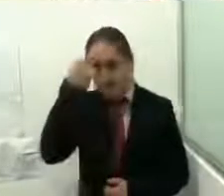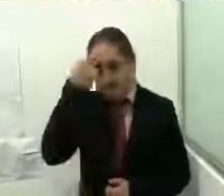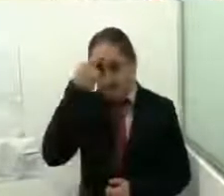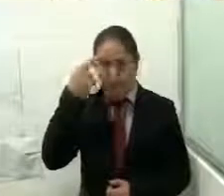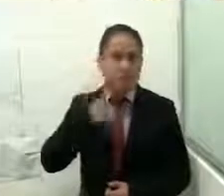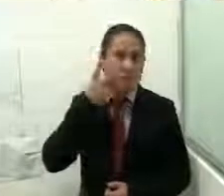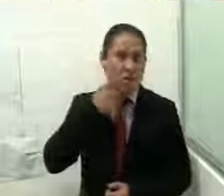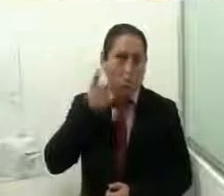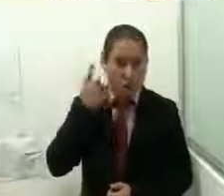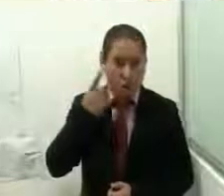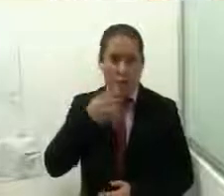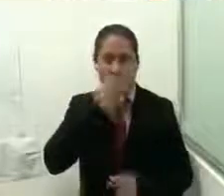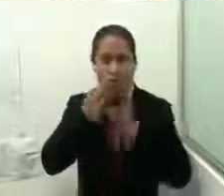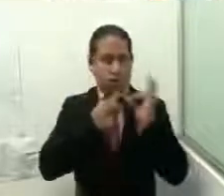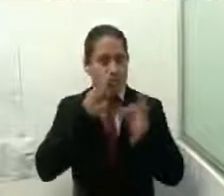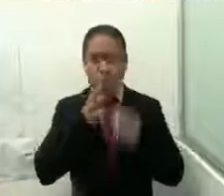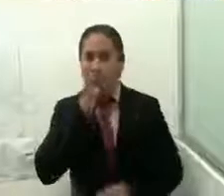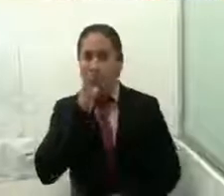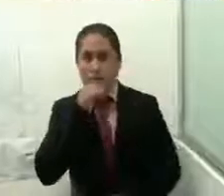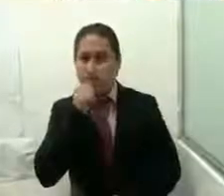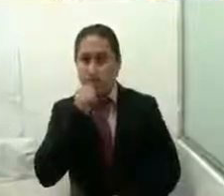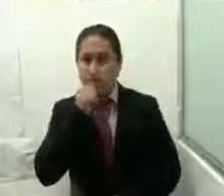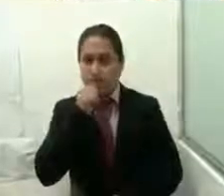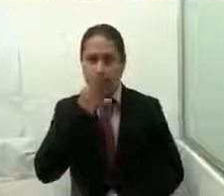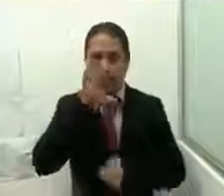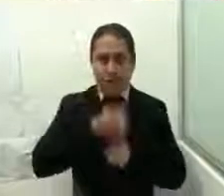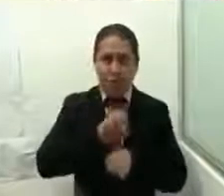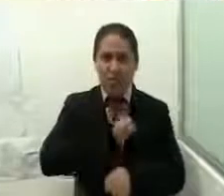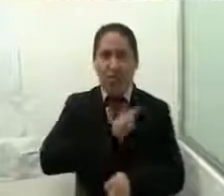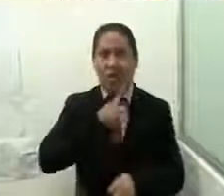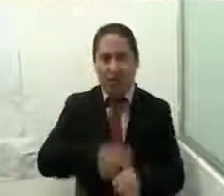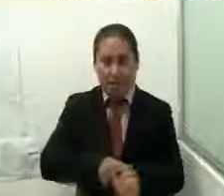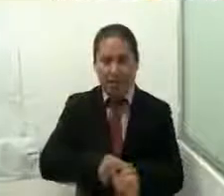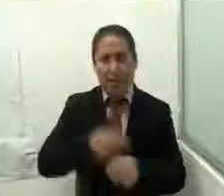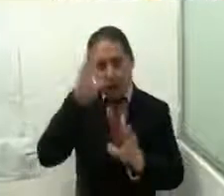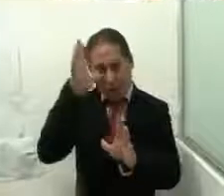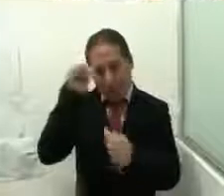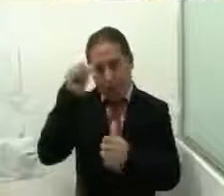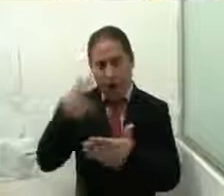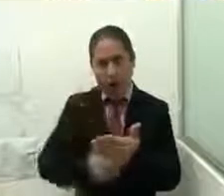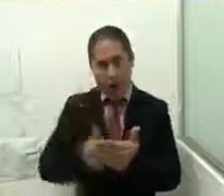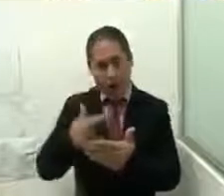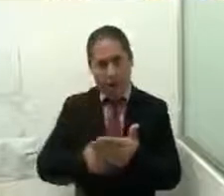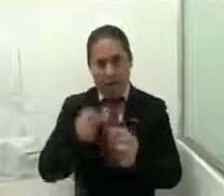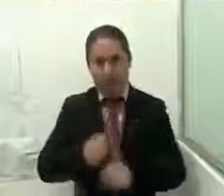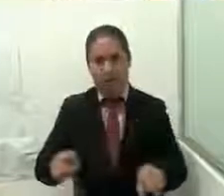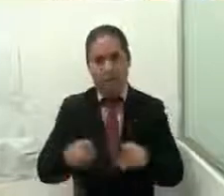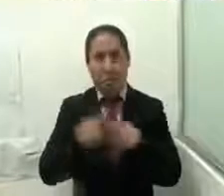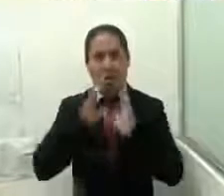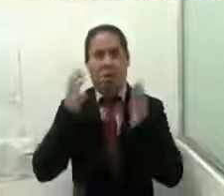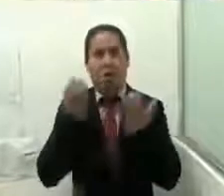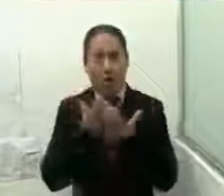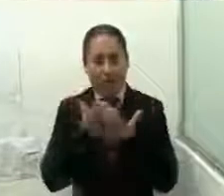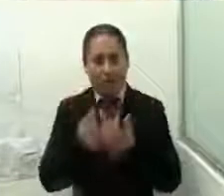comparecencias no está permitido los permisos especiales por existir un formato acordado por esta 66ª legislatura.